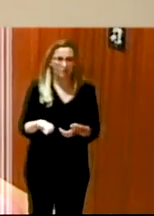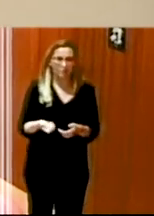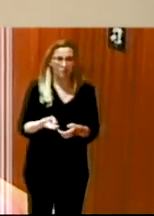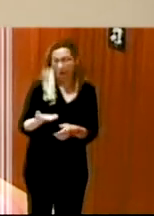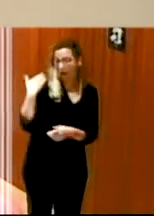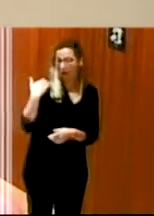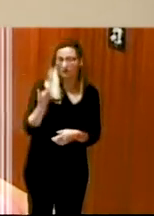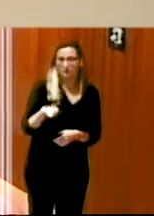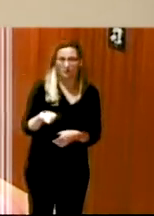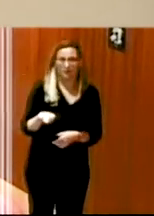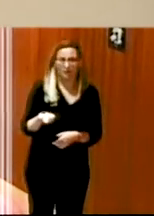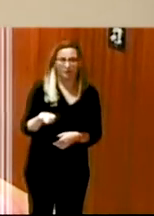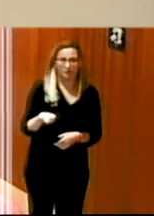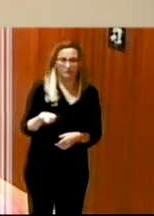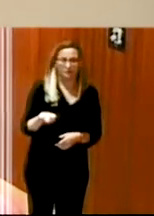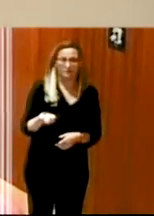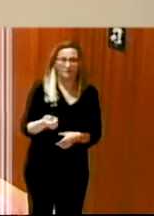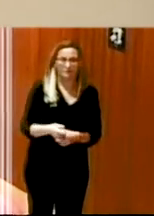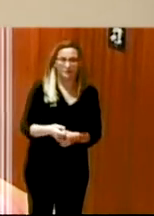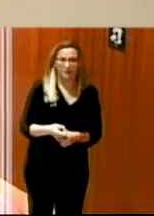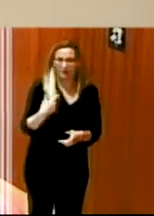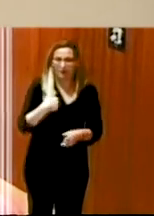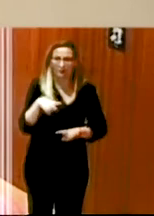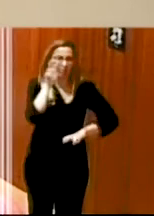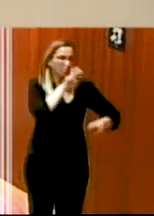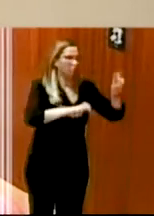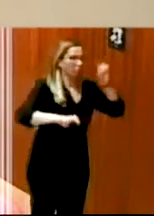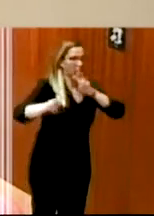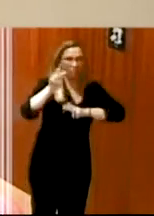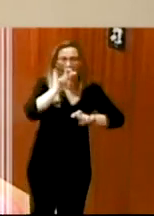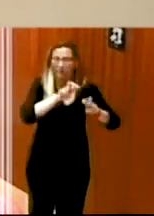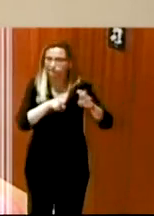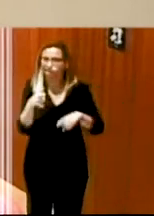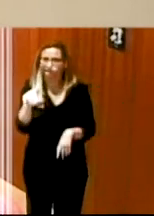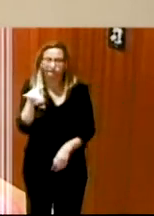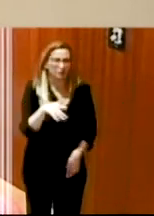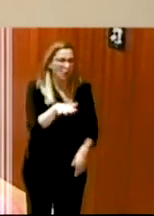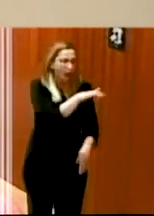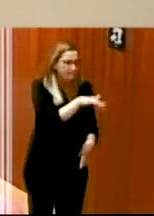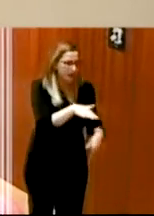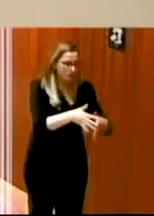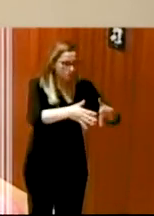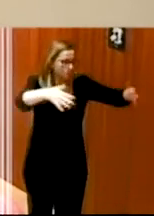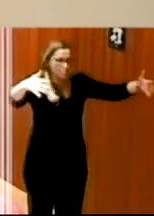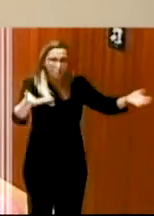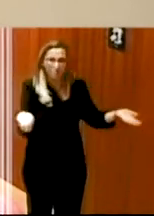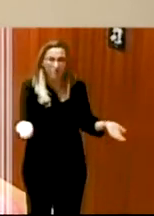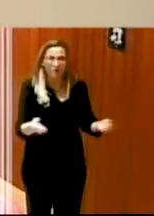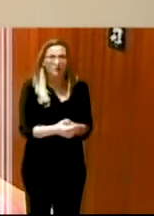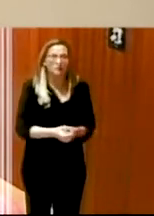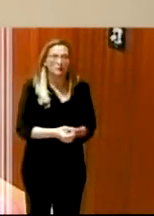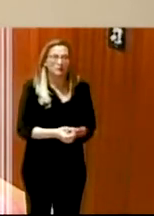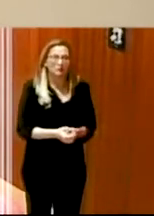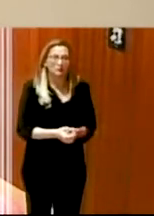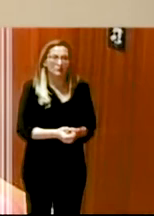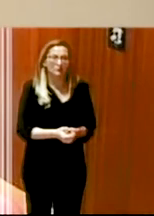fueran accesibles sino que no podían encontrarlo porque a veces son espacios muy grandes y con y con